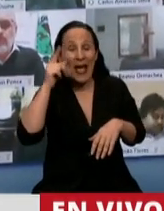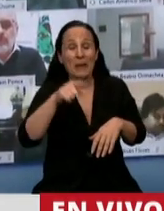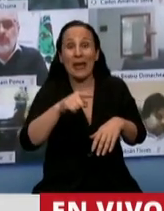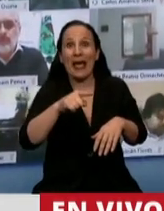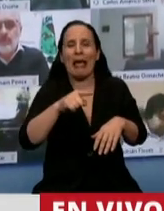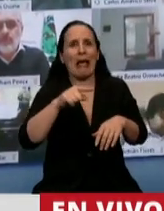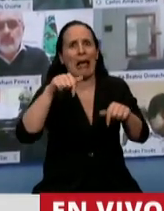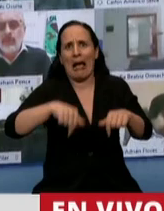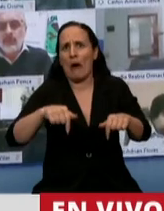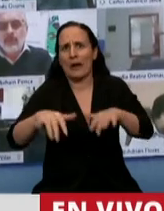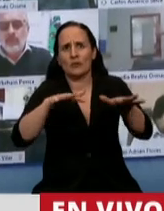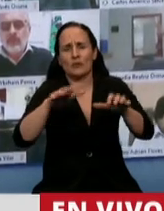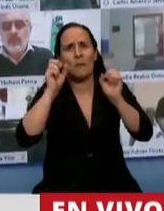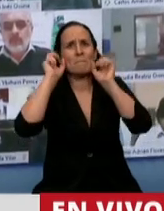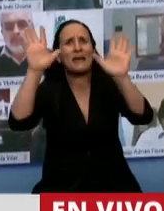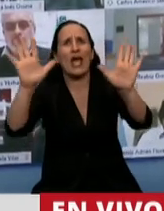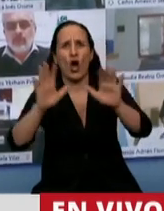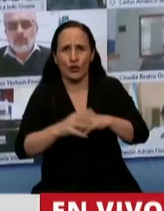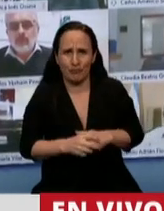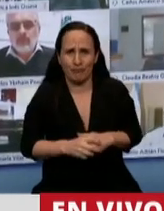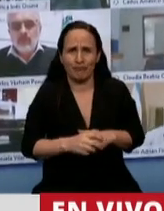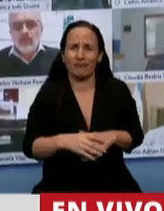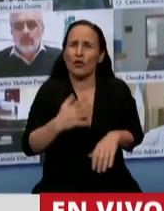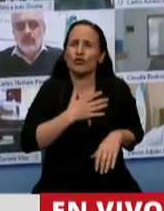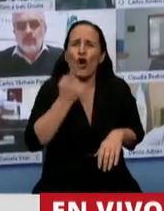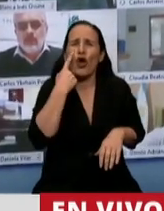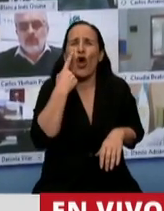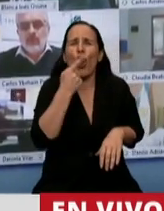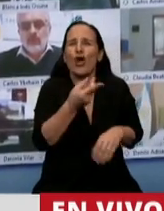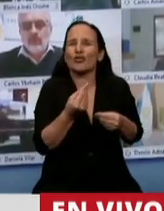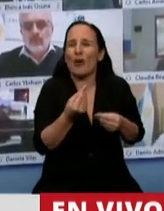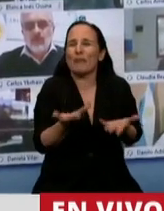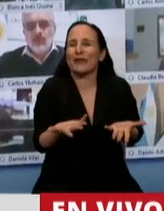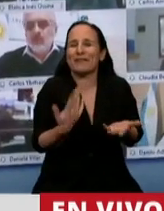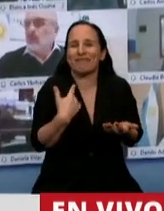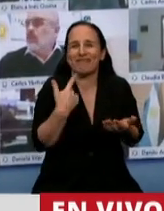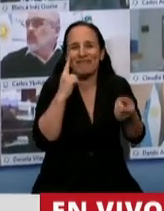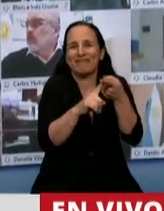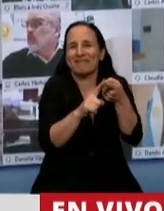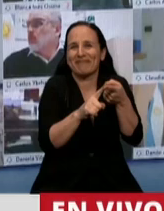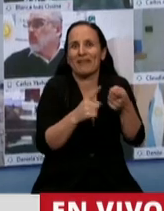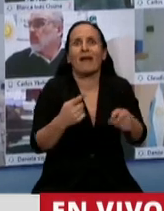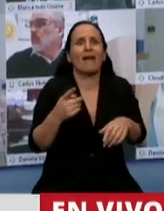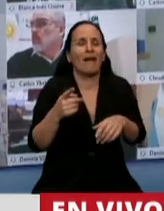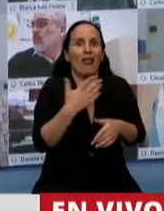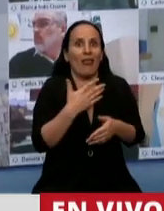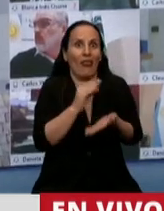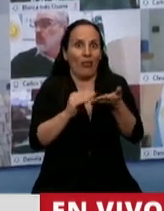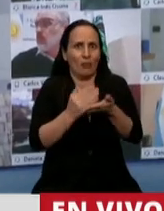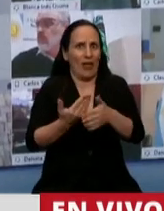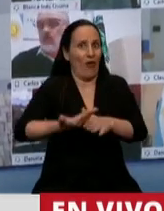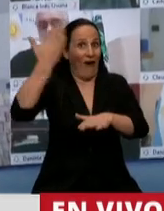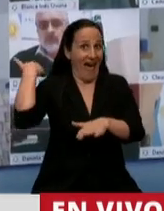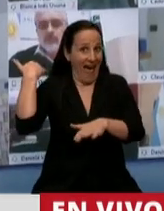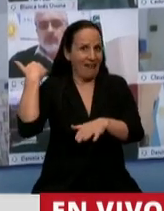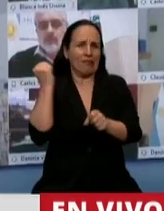Presidente, que yo conozco muy de cerca porque antes de asumir como diputado nacional trabajé durante cuatro años como funcionario del